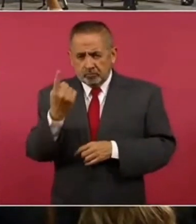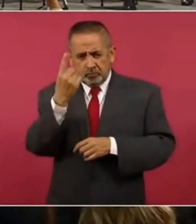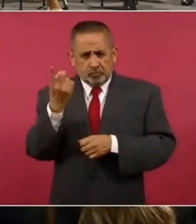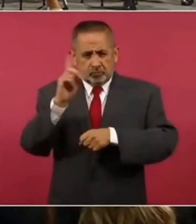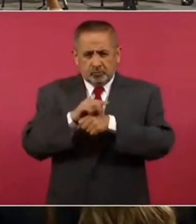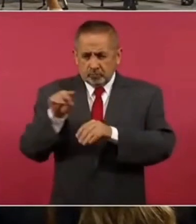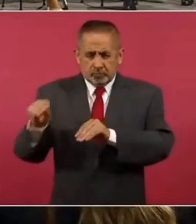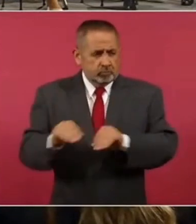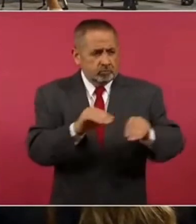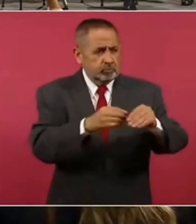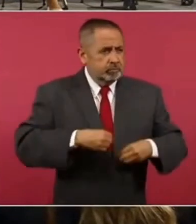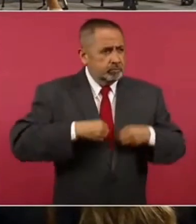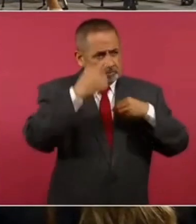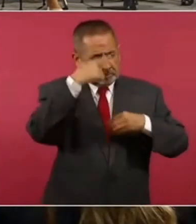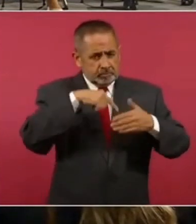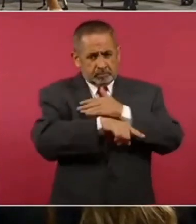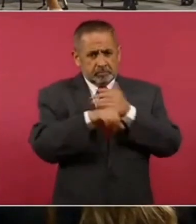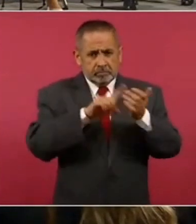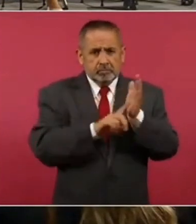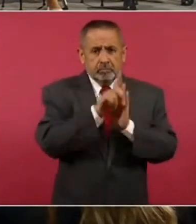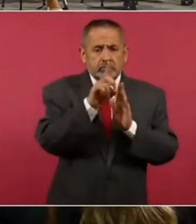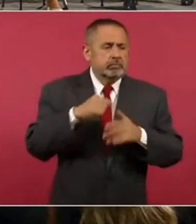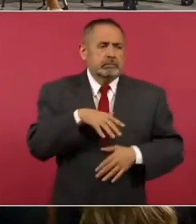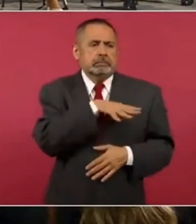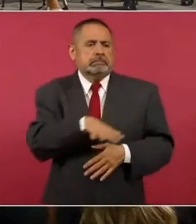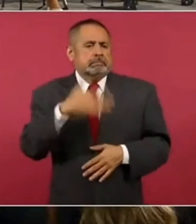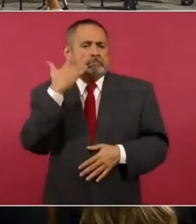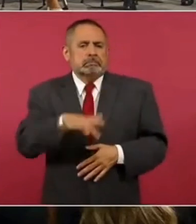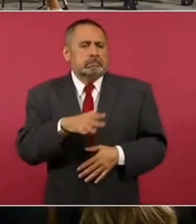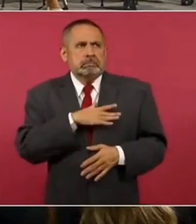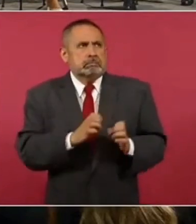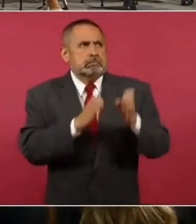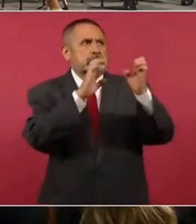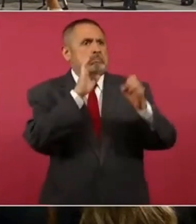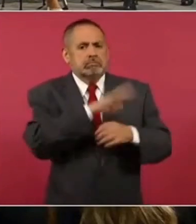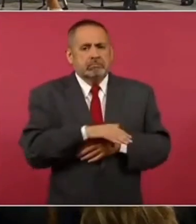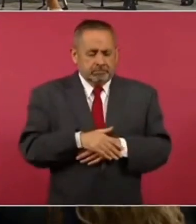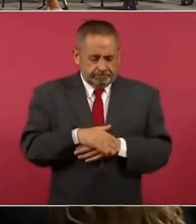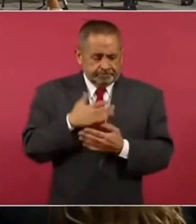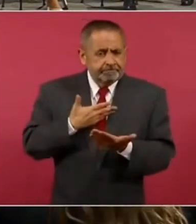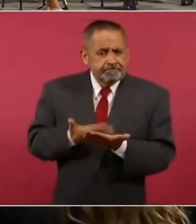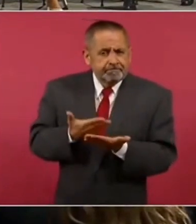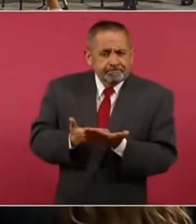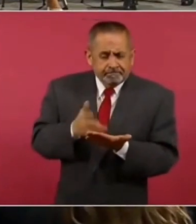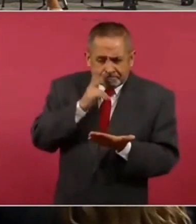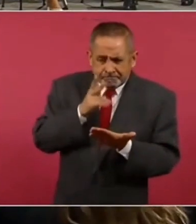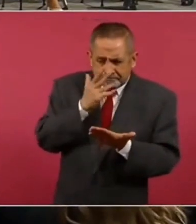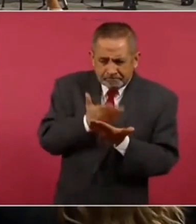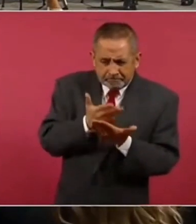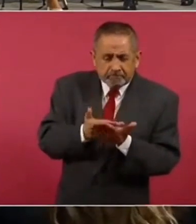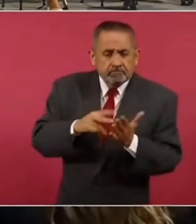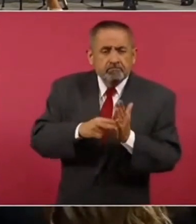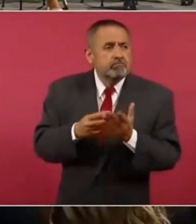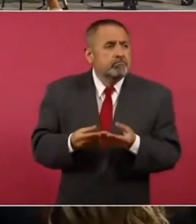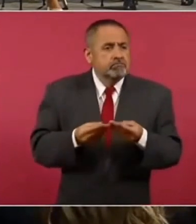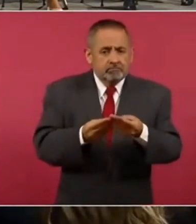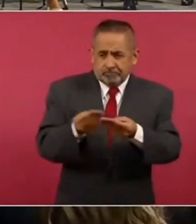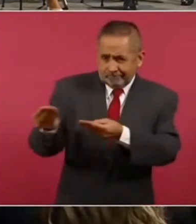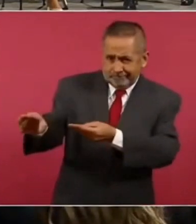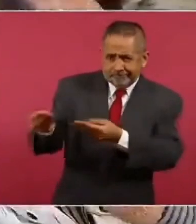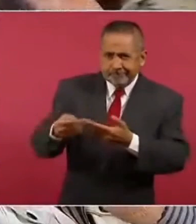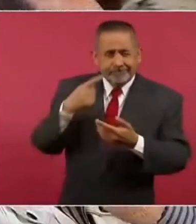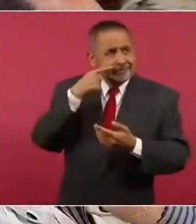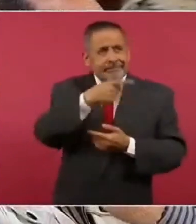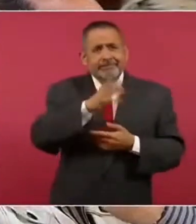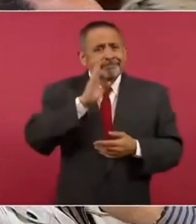noche dentro de ese departamento? Me dijo no. Yo tengo el dictamen que hizo este ingeniero y la